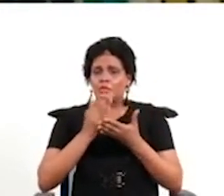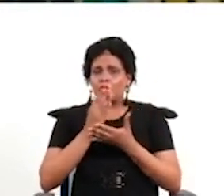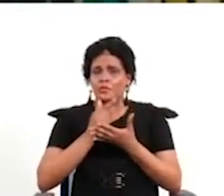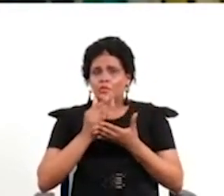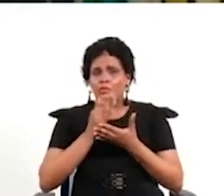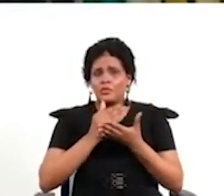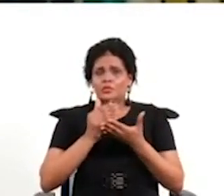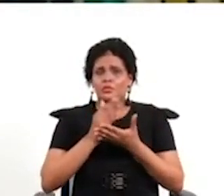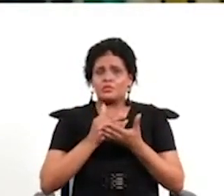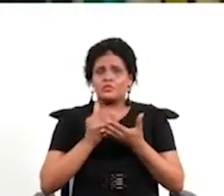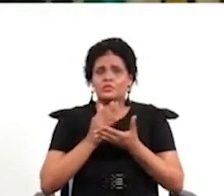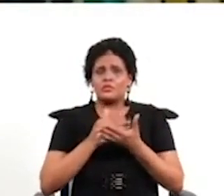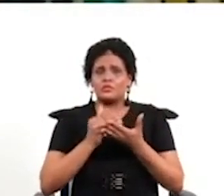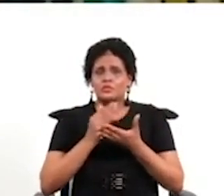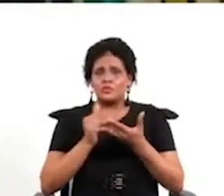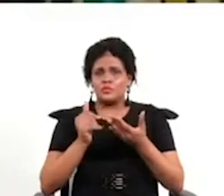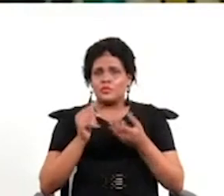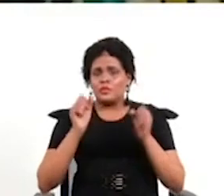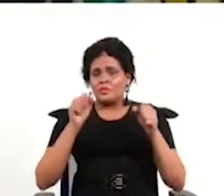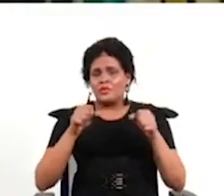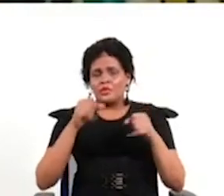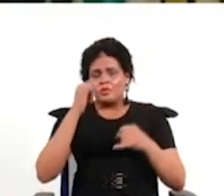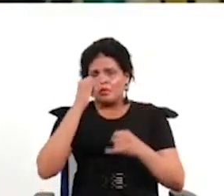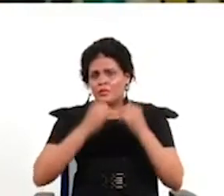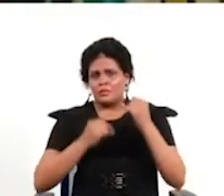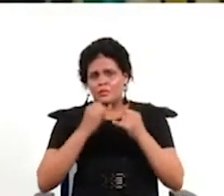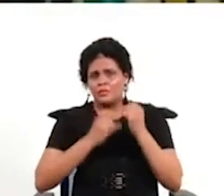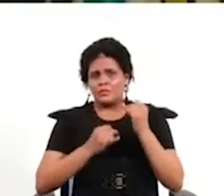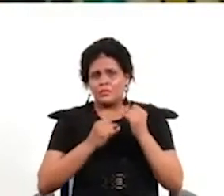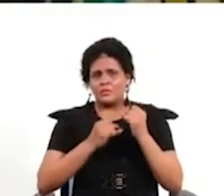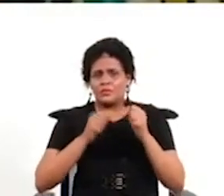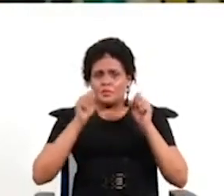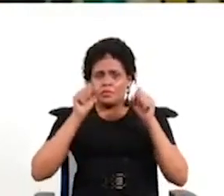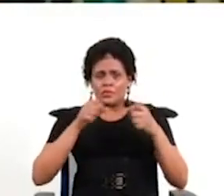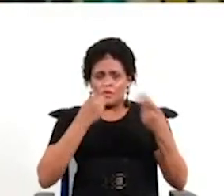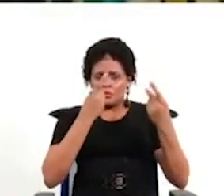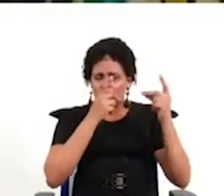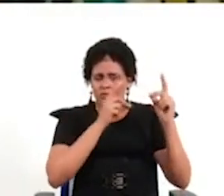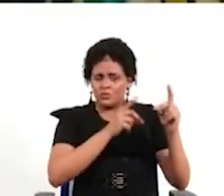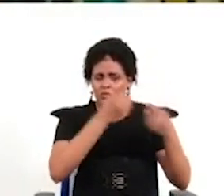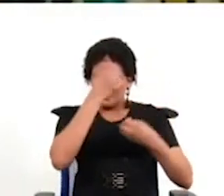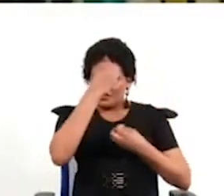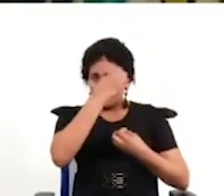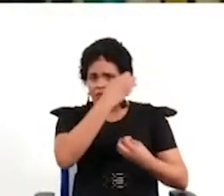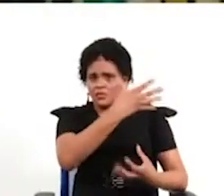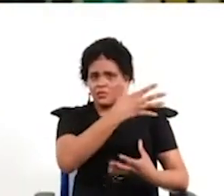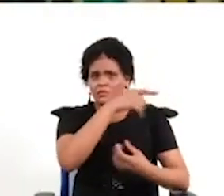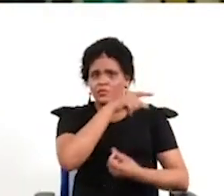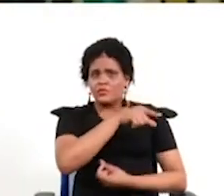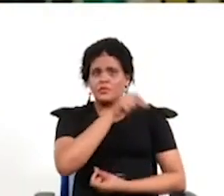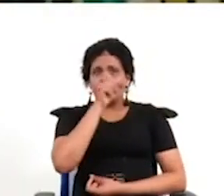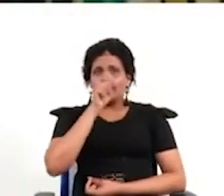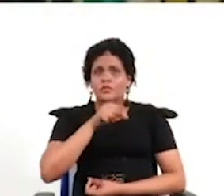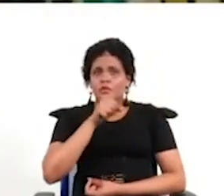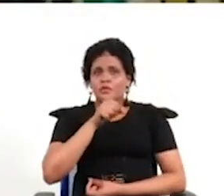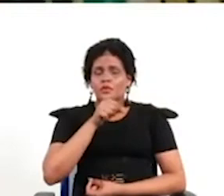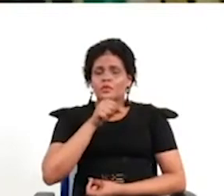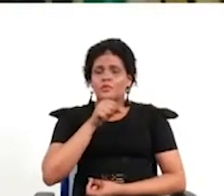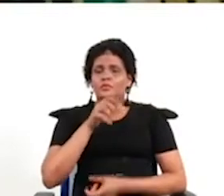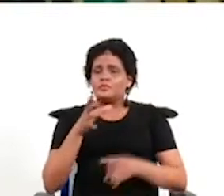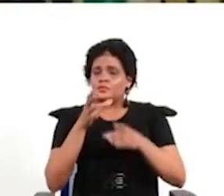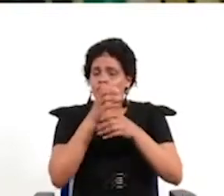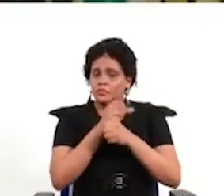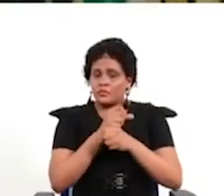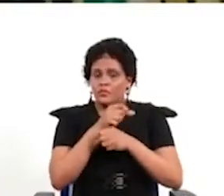tiene su aporte no es el mecanismo ideal creo que las decisiones informadas sobre temas acotados son las que pueden